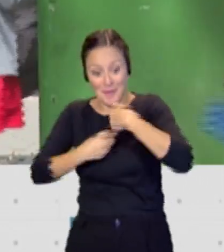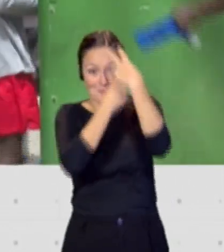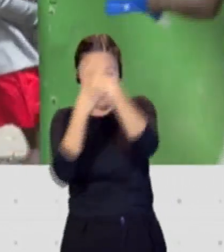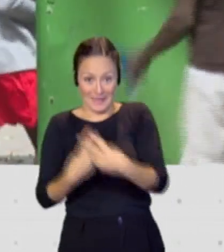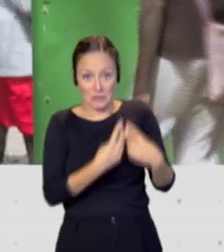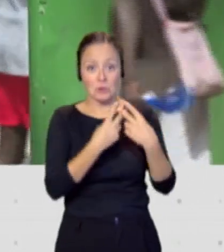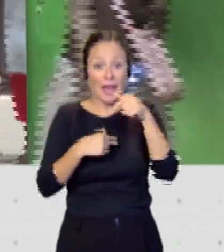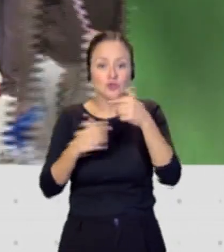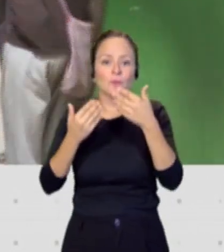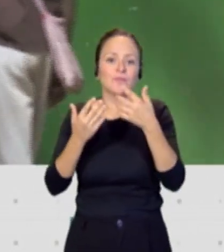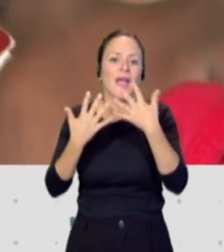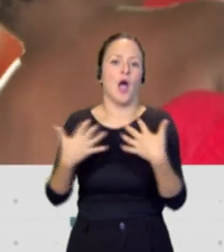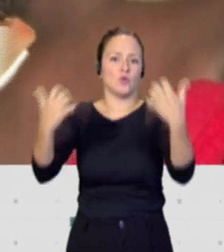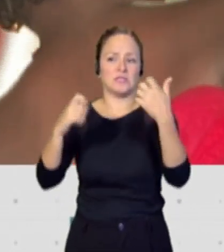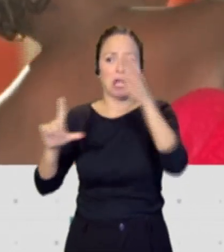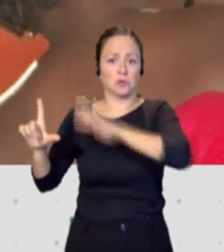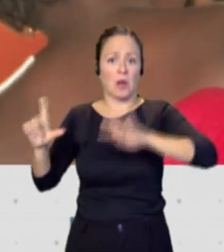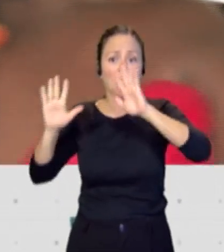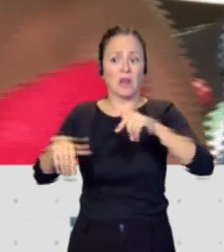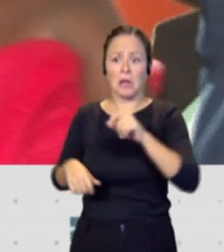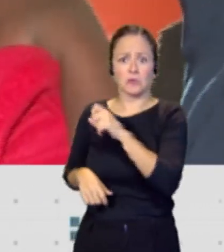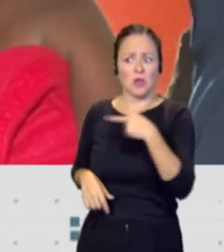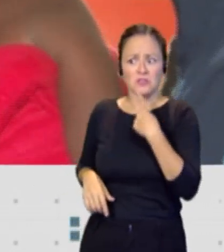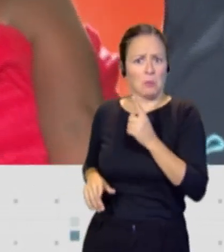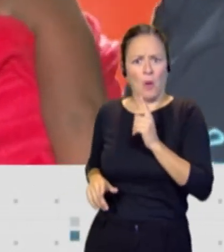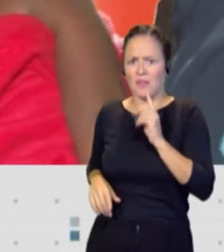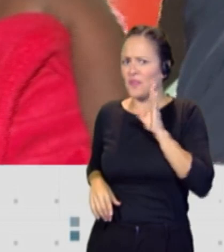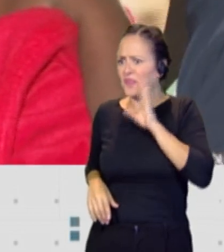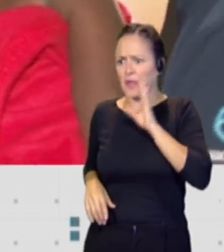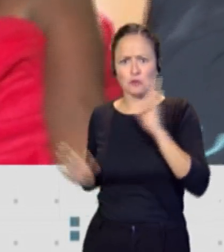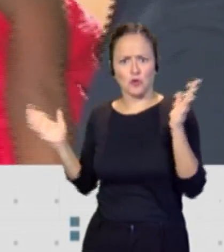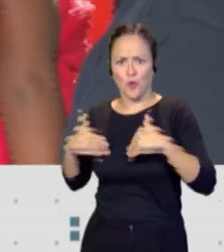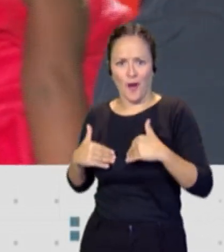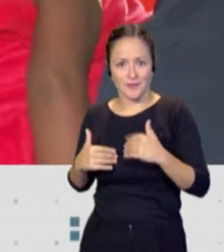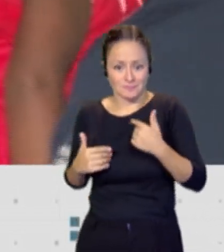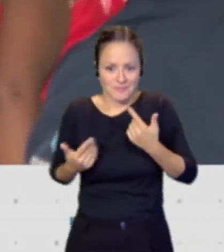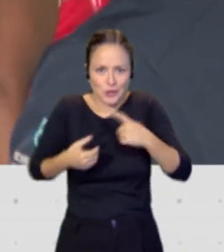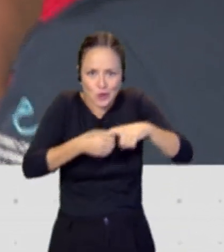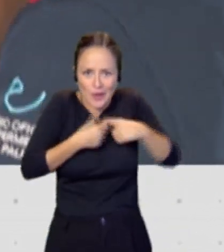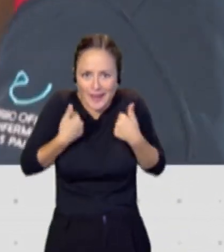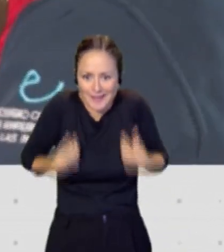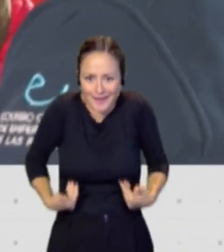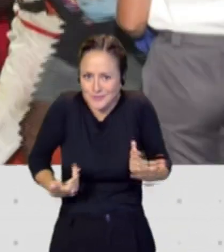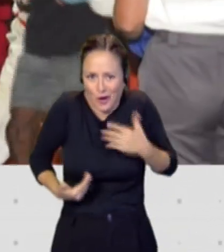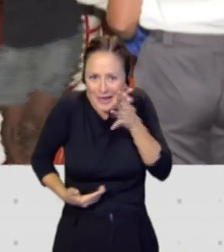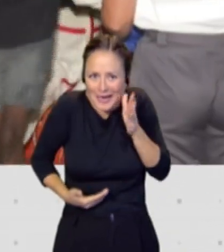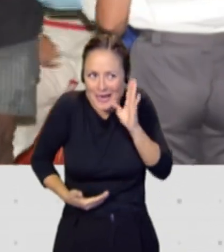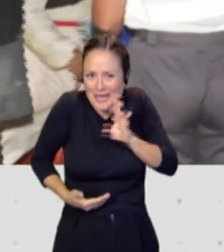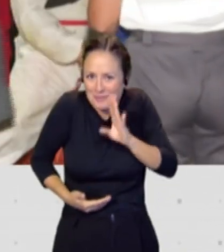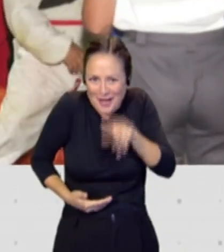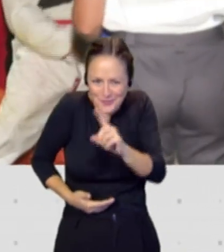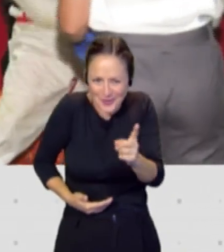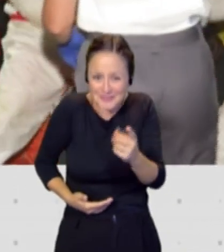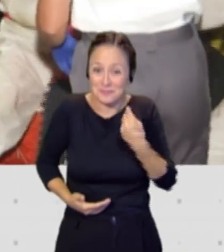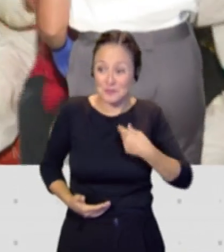había delito en lo que hacíamos, esa criminalización de la solidaridad, que es lo que pretenden las